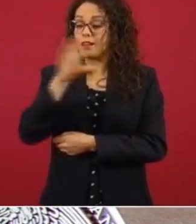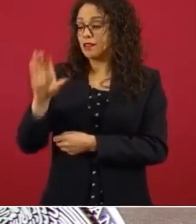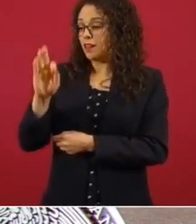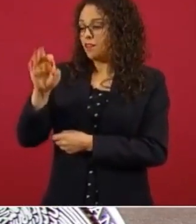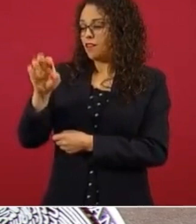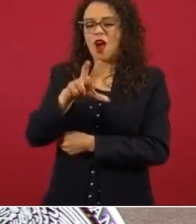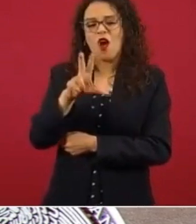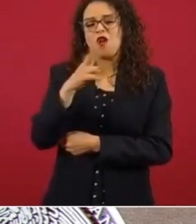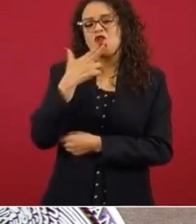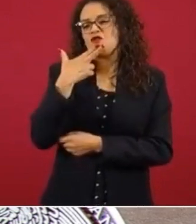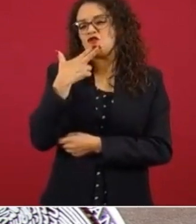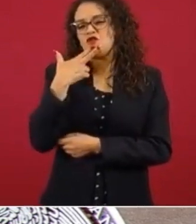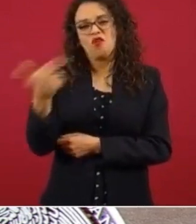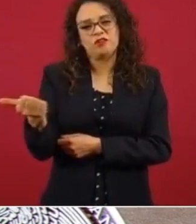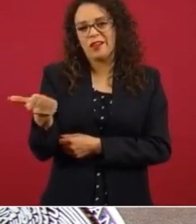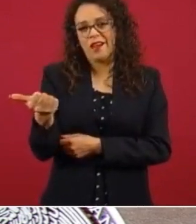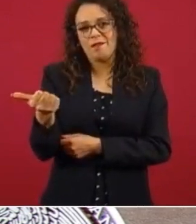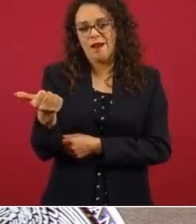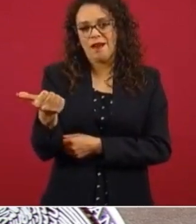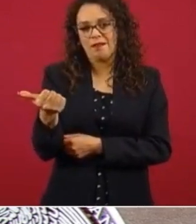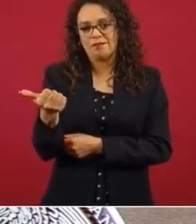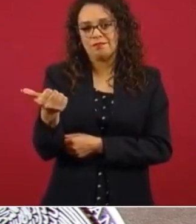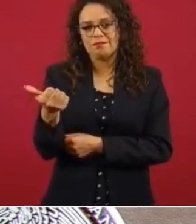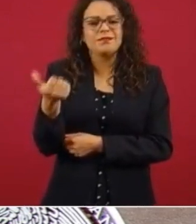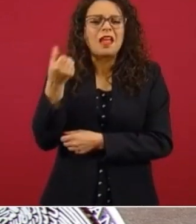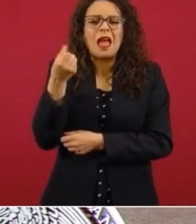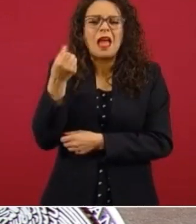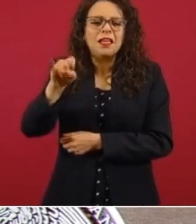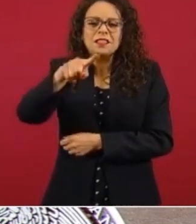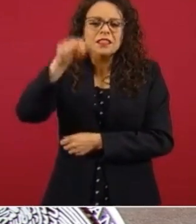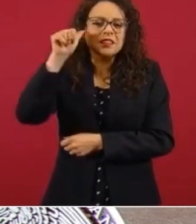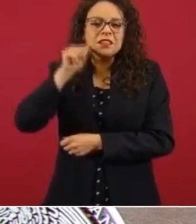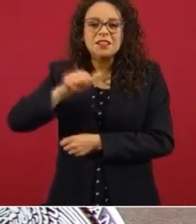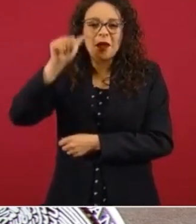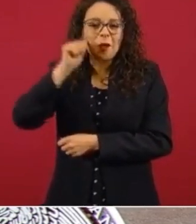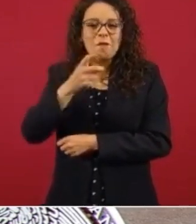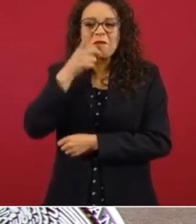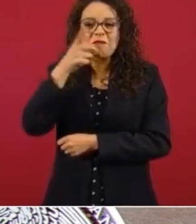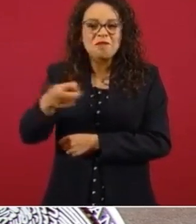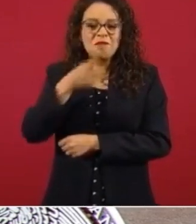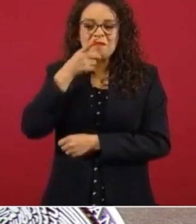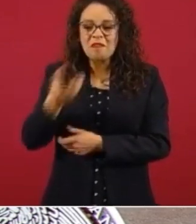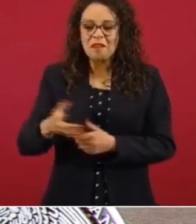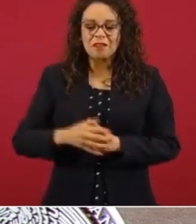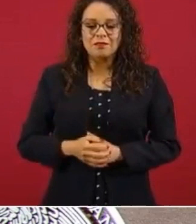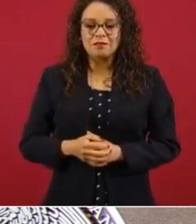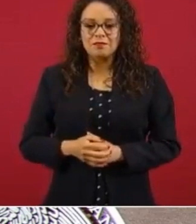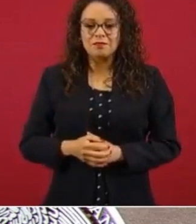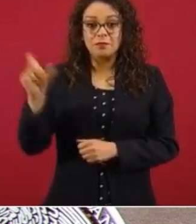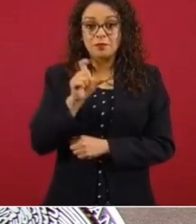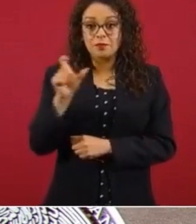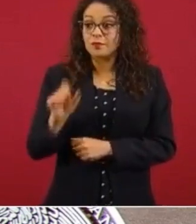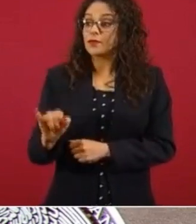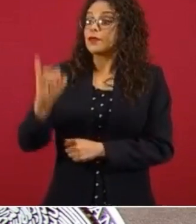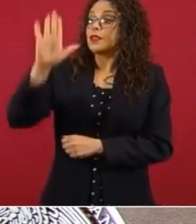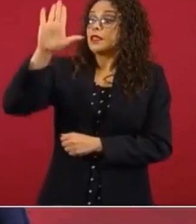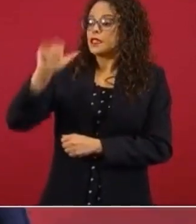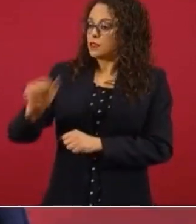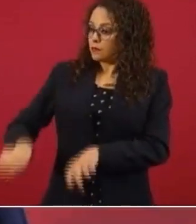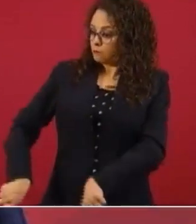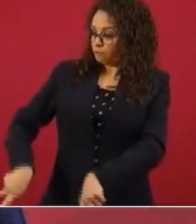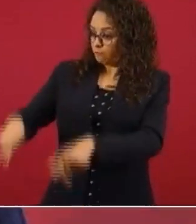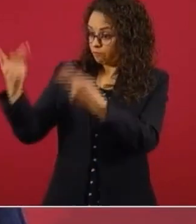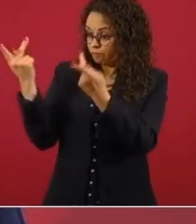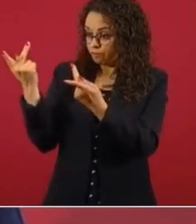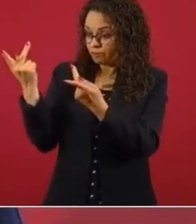Electricidad. Lo que han hecho siempre, cada vez que van o iban a privatizar, porque eso ya se terminó,